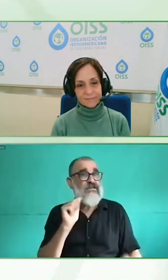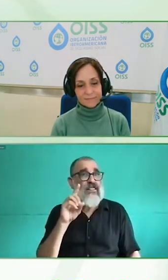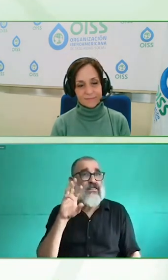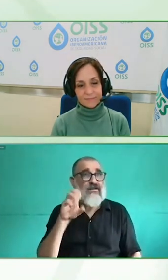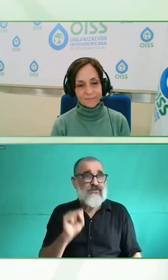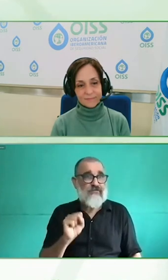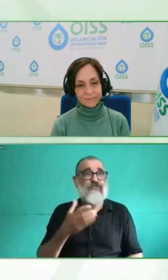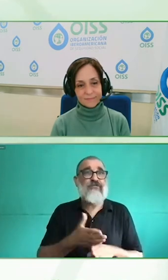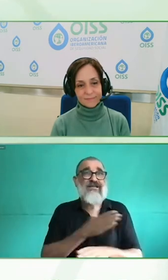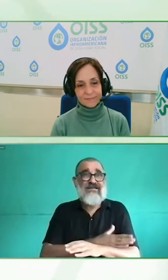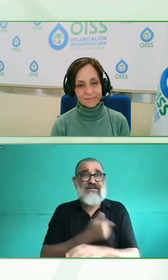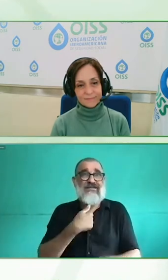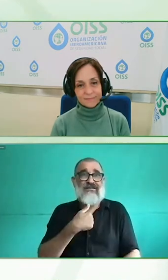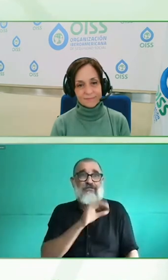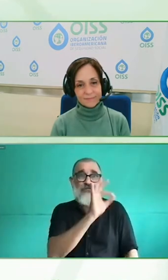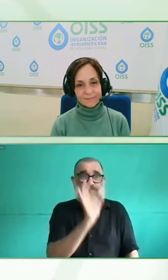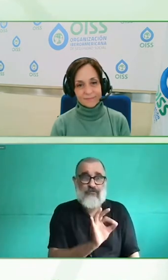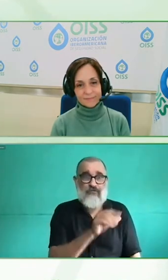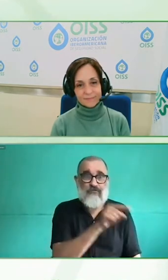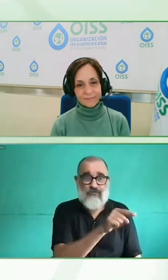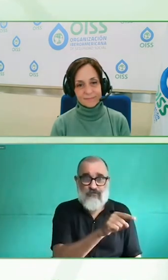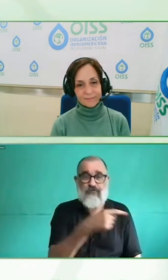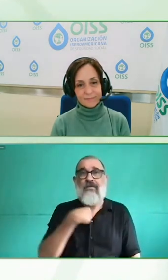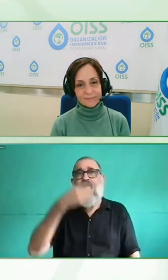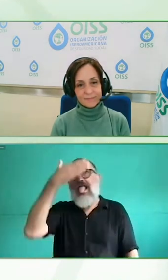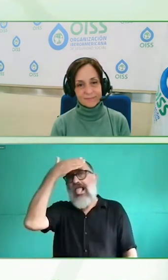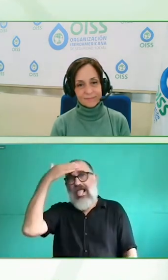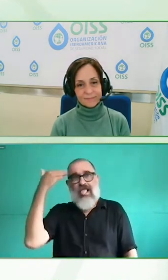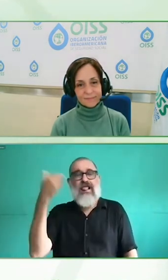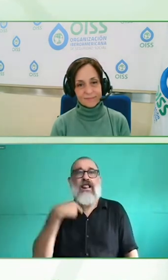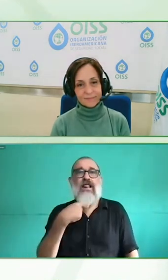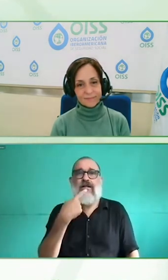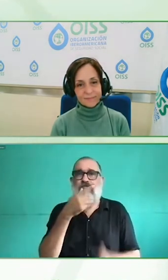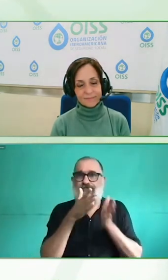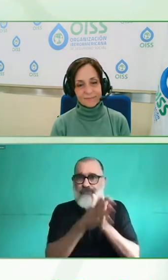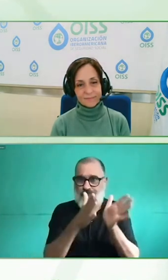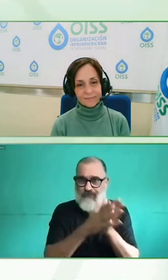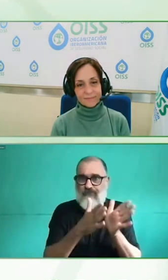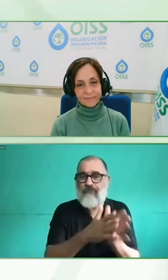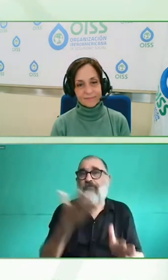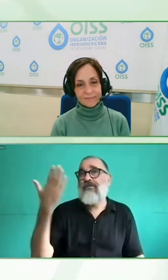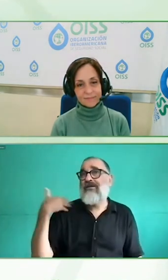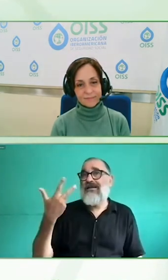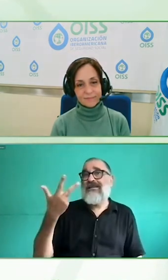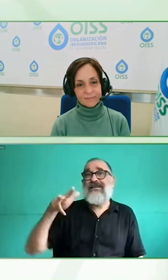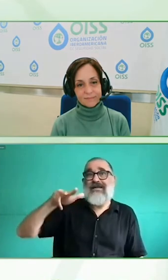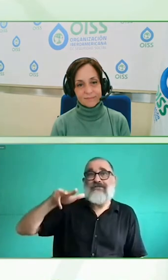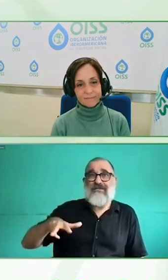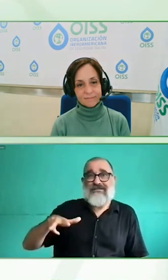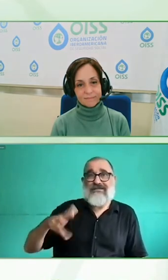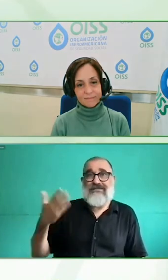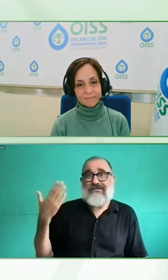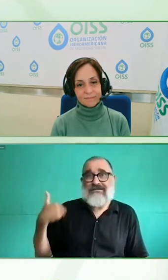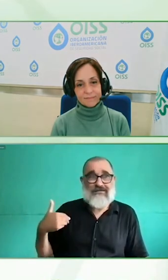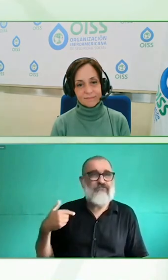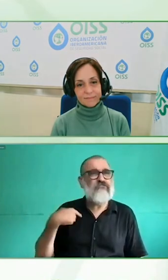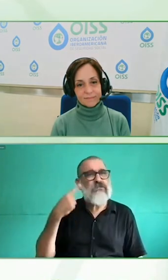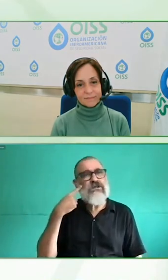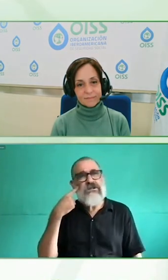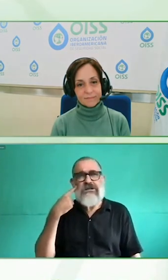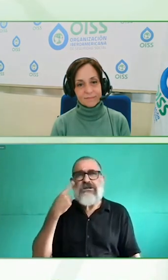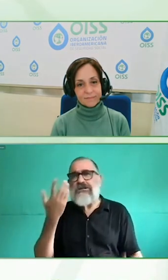incluye preguntas sobre consumidores.